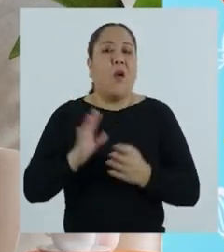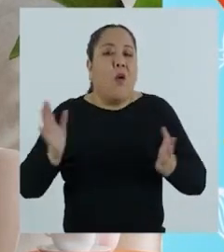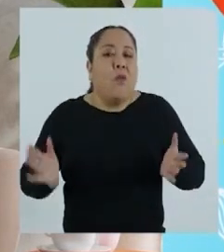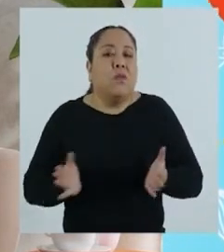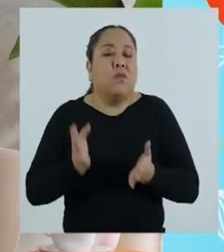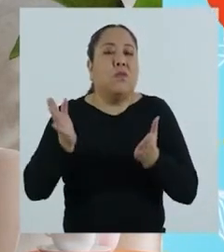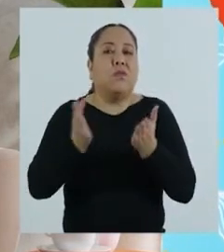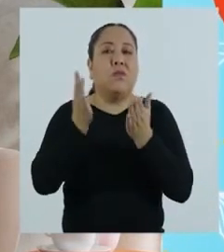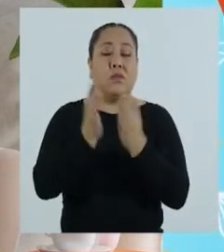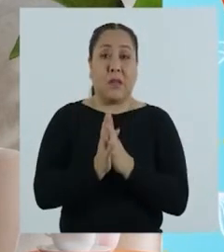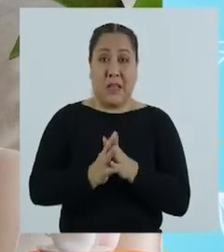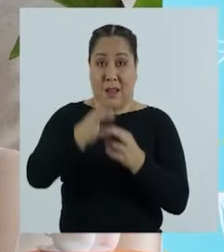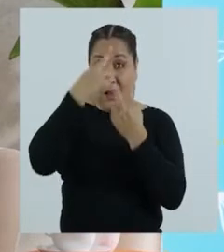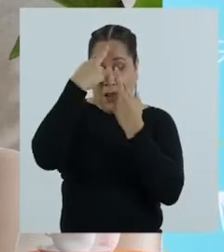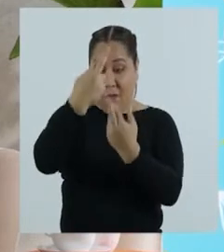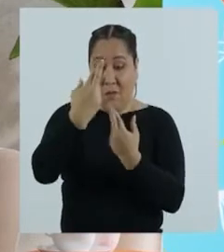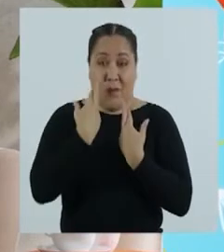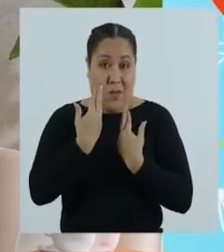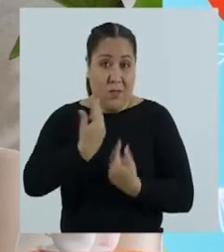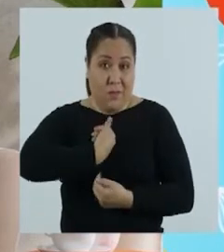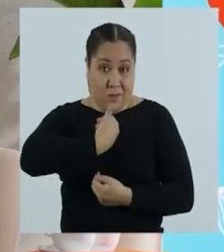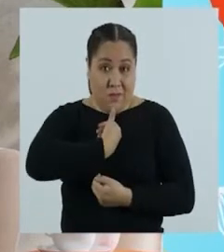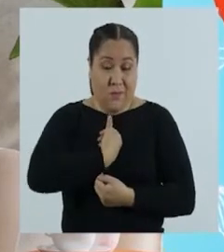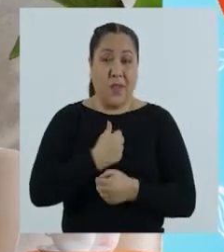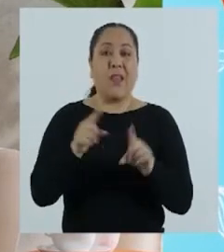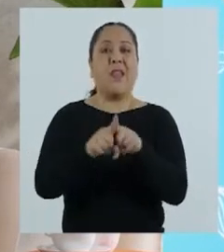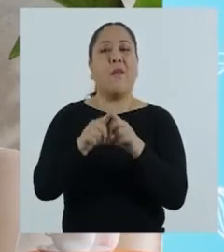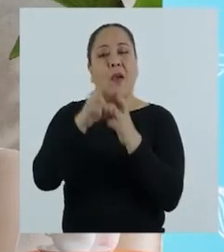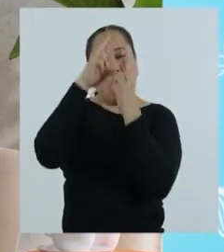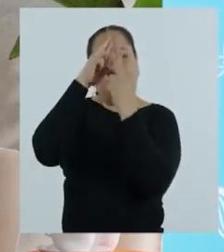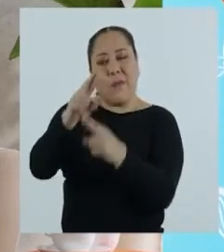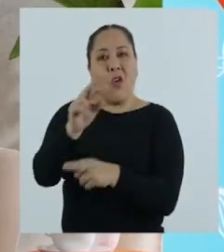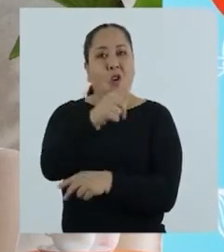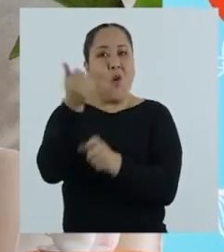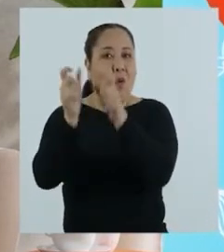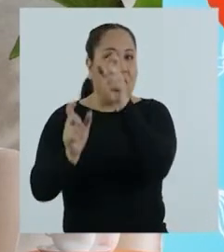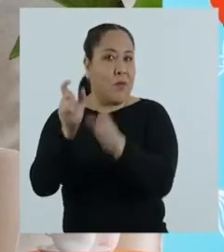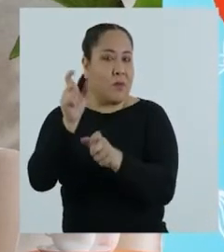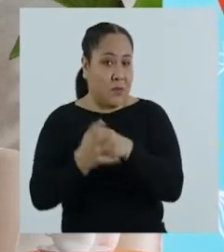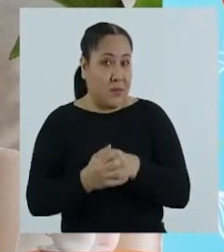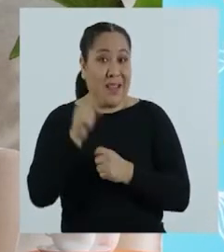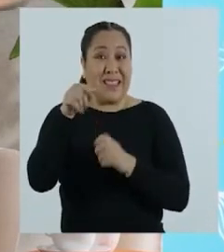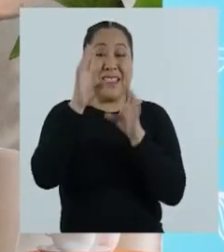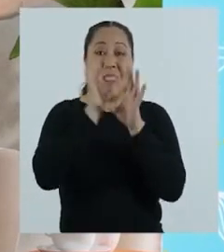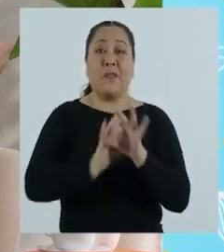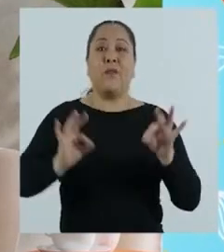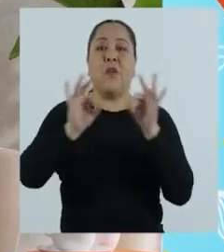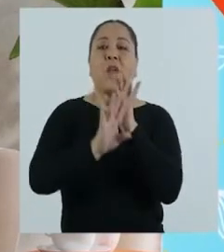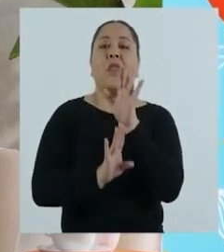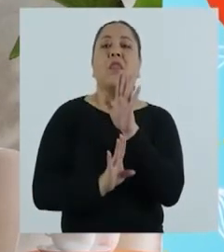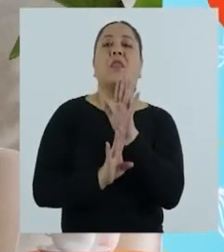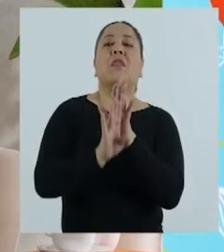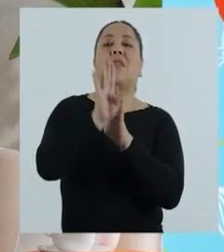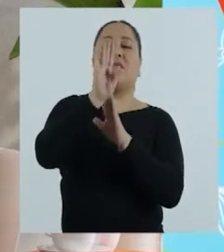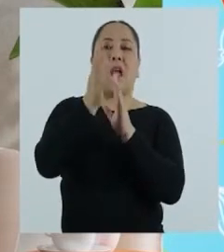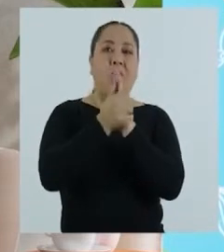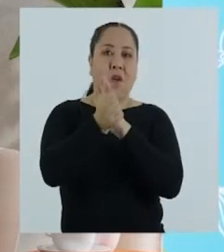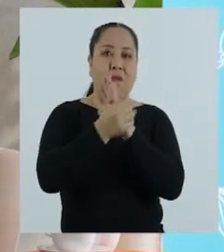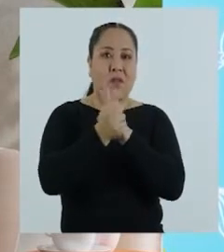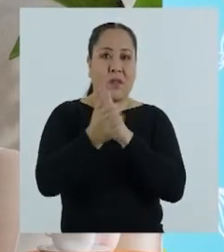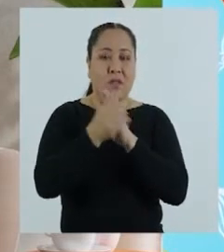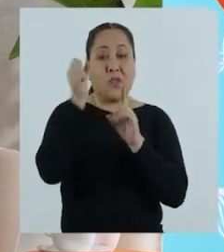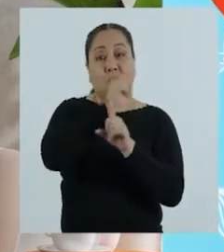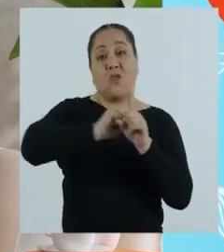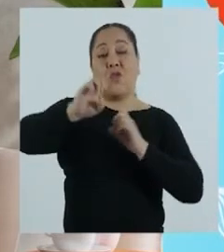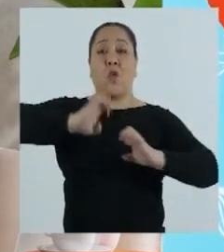responsabilidades para promover el respeto a nosotros mismos y el respeto a los demás. Es importante